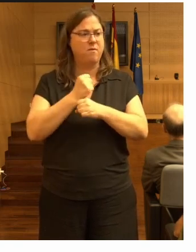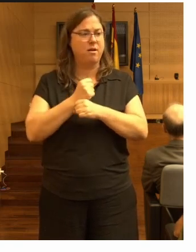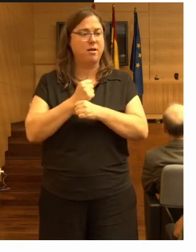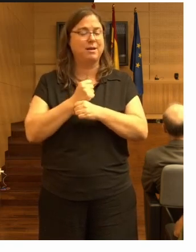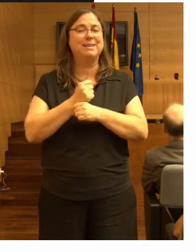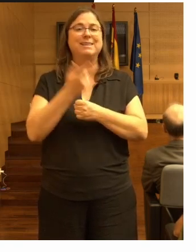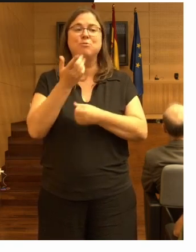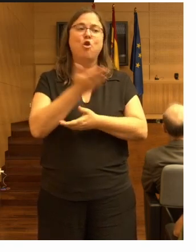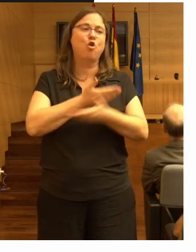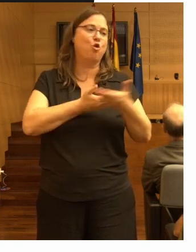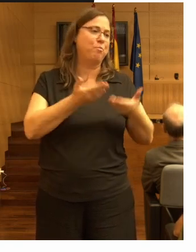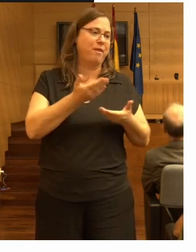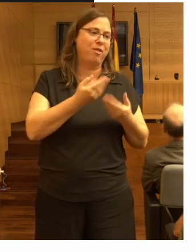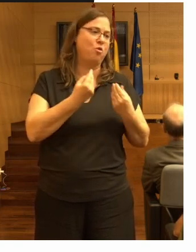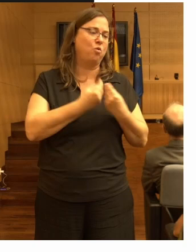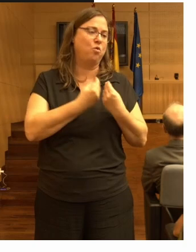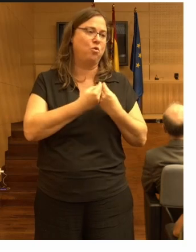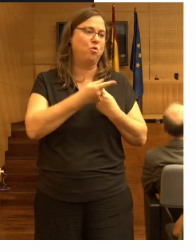cooperación con